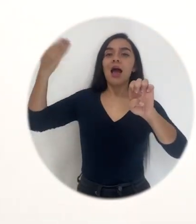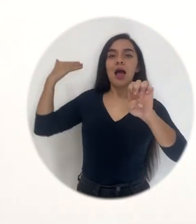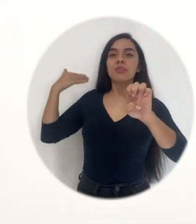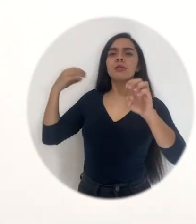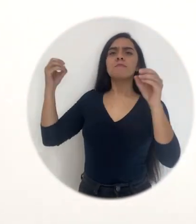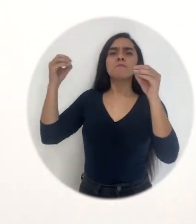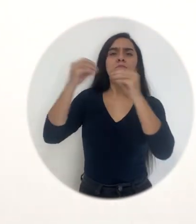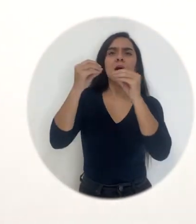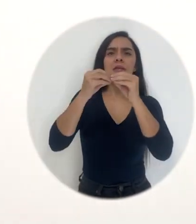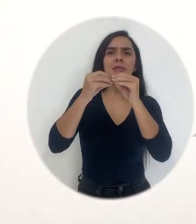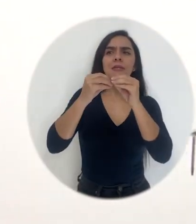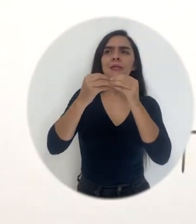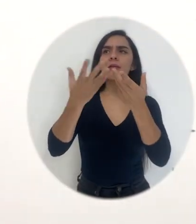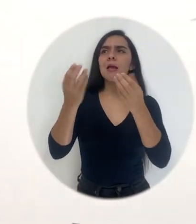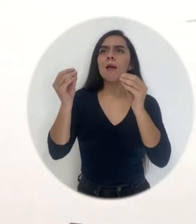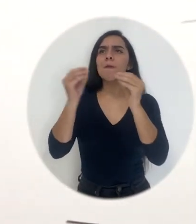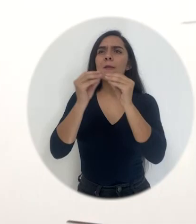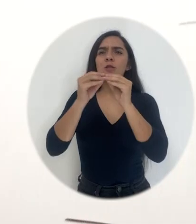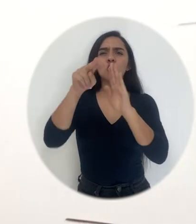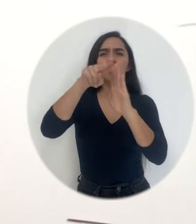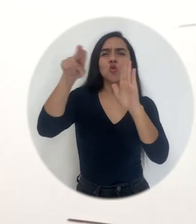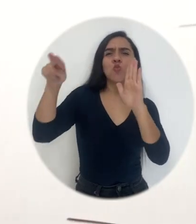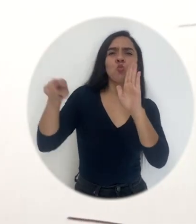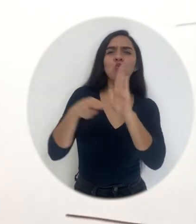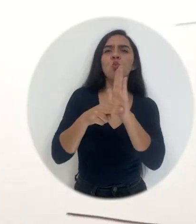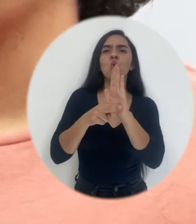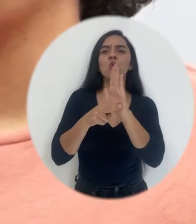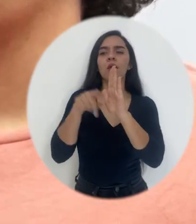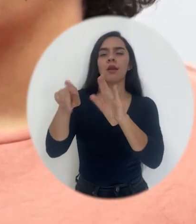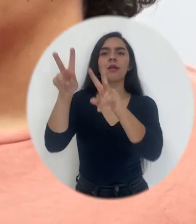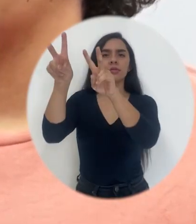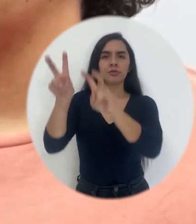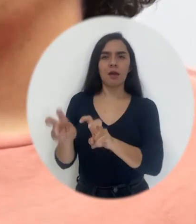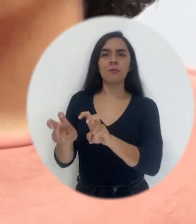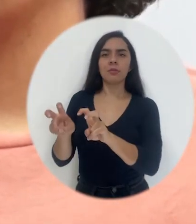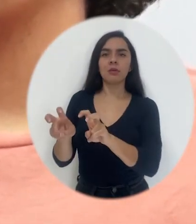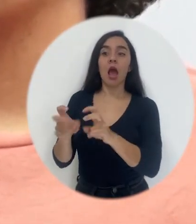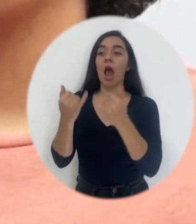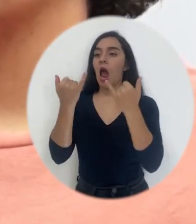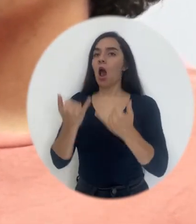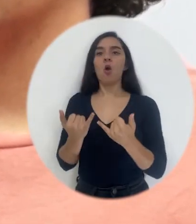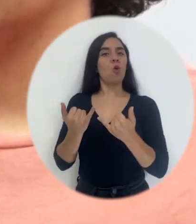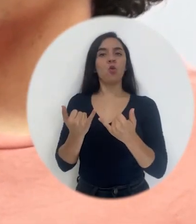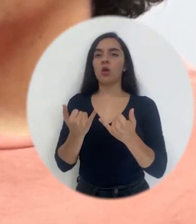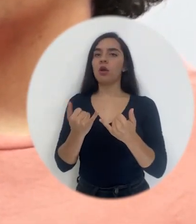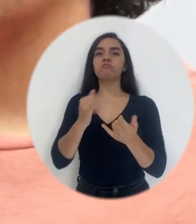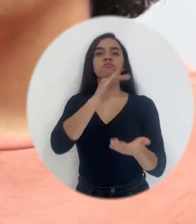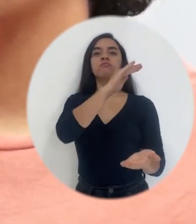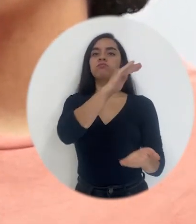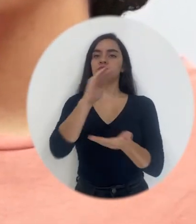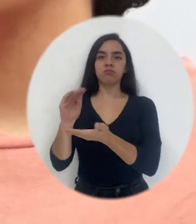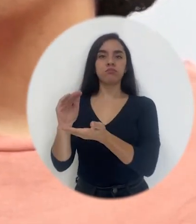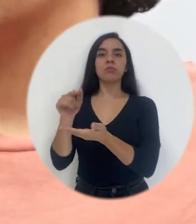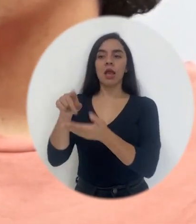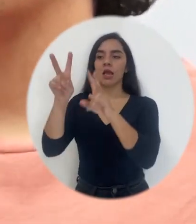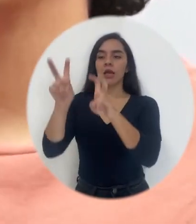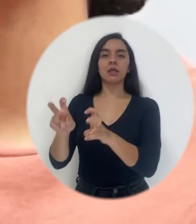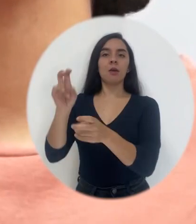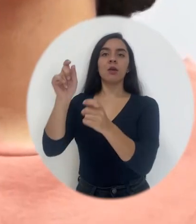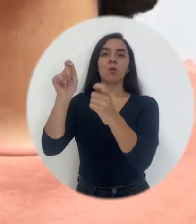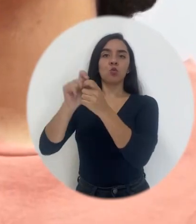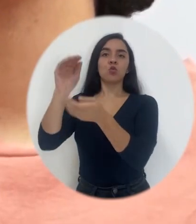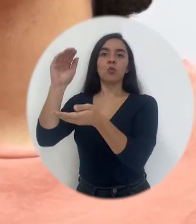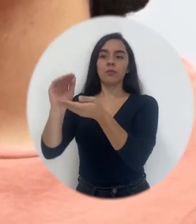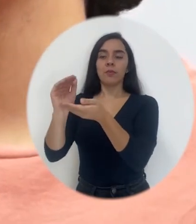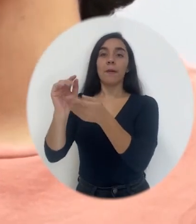se le daba más importancia o tenía mucho peso la parte de los exámenes. Ahora lo que se le da más peso